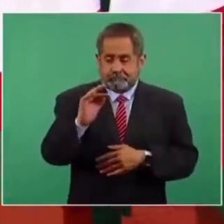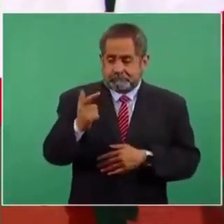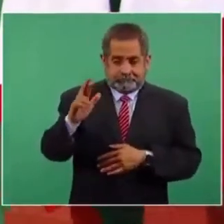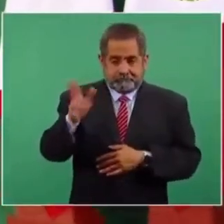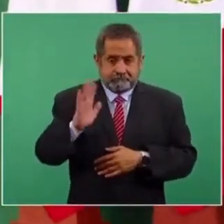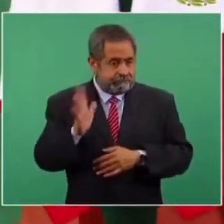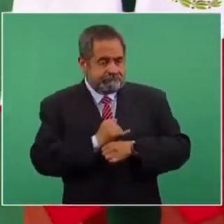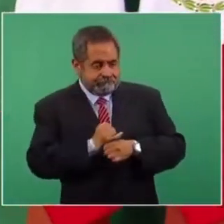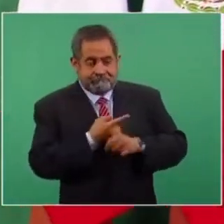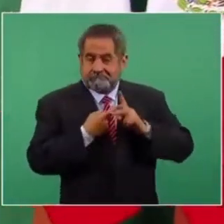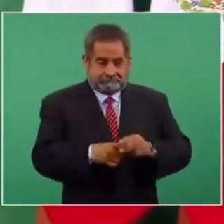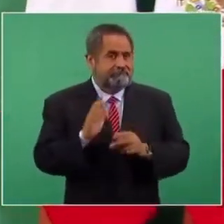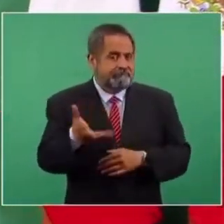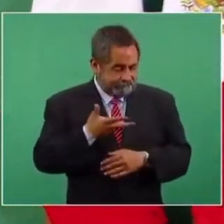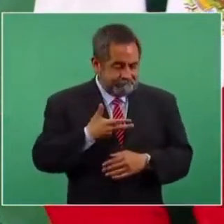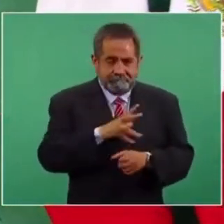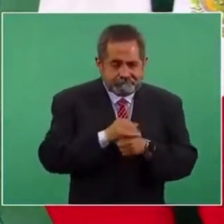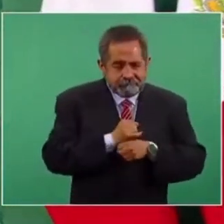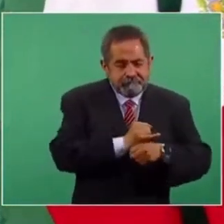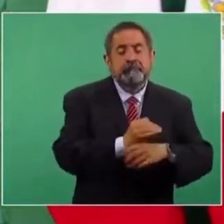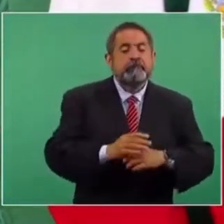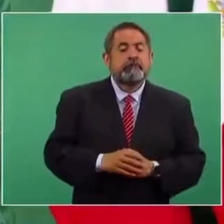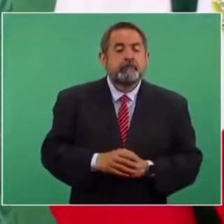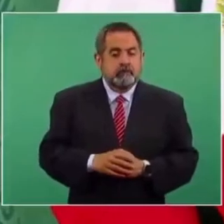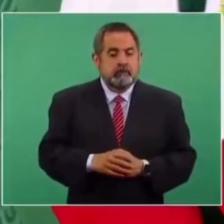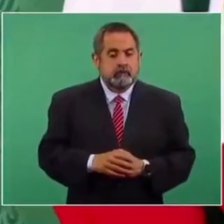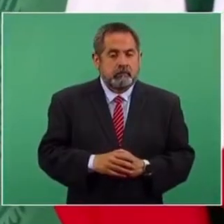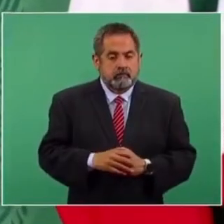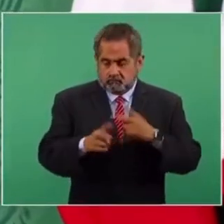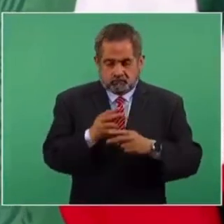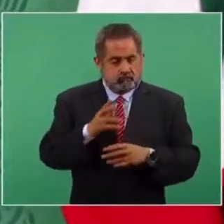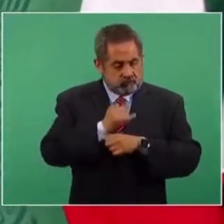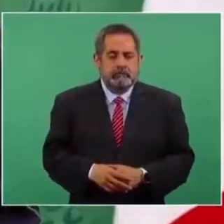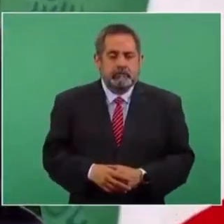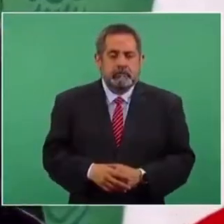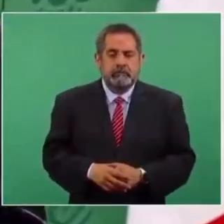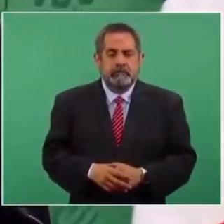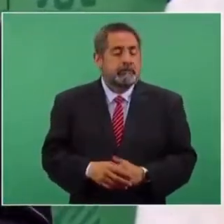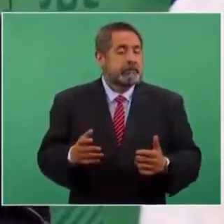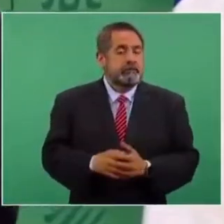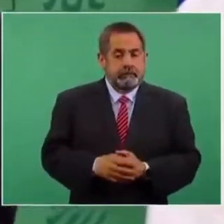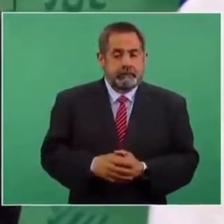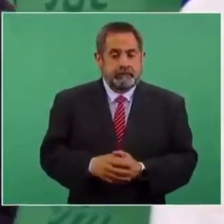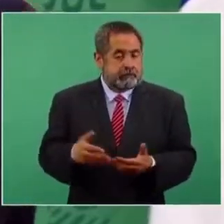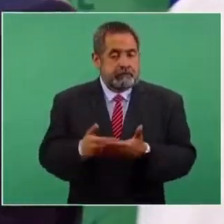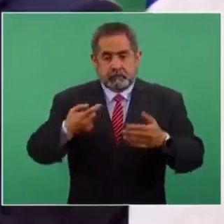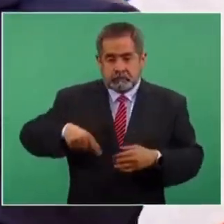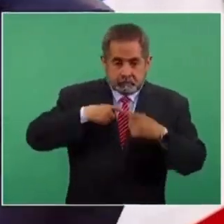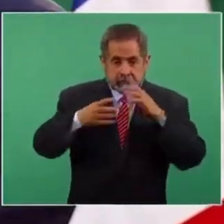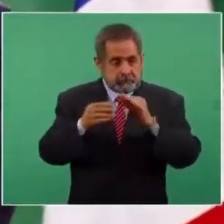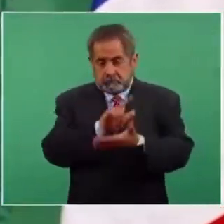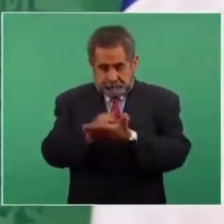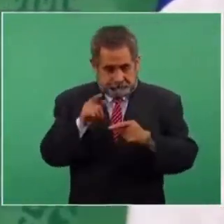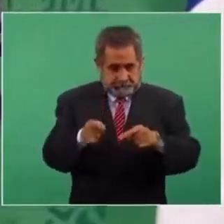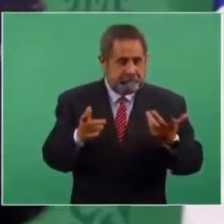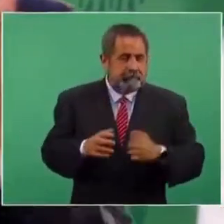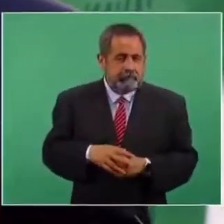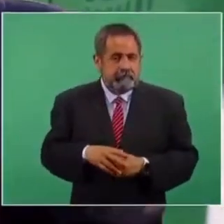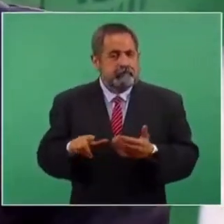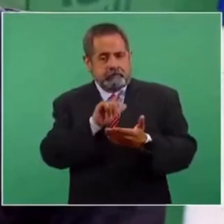está llevando a cabo la investigación. Entonces, ahora que hacemos estas reformas